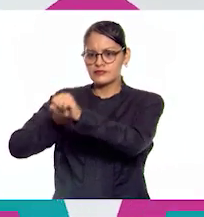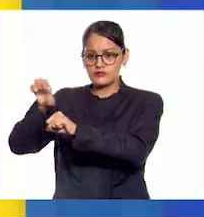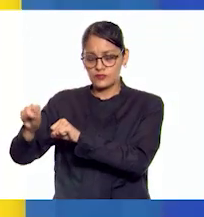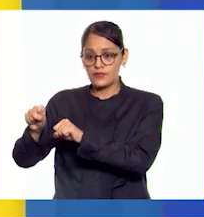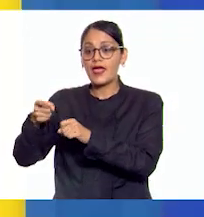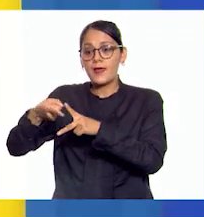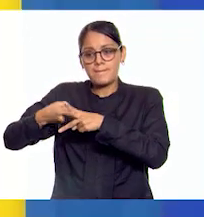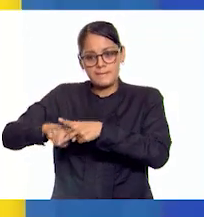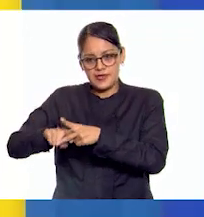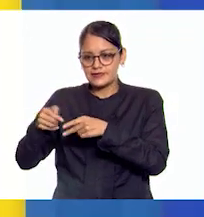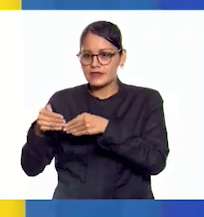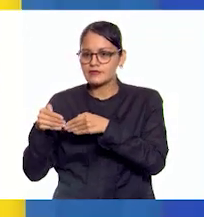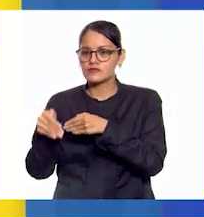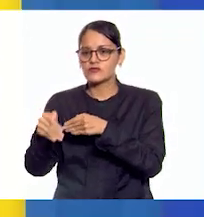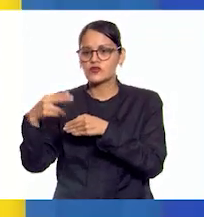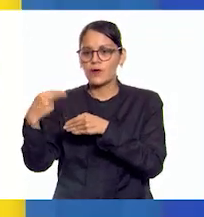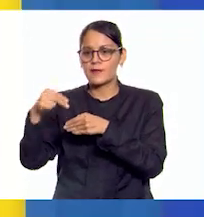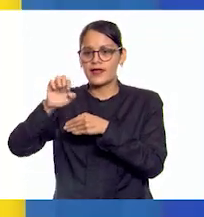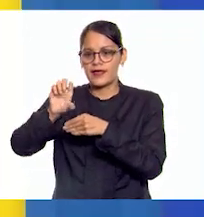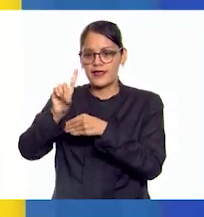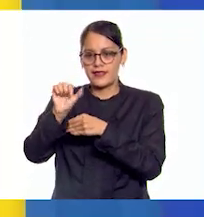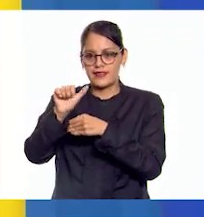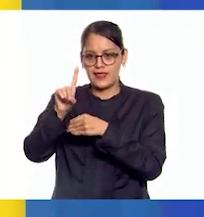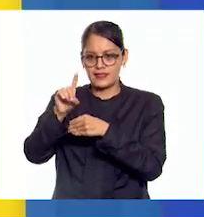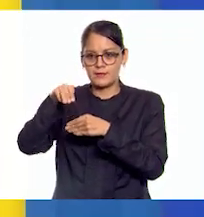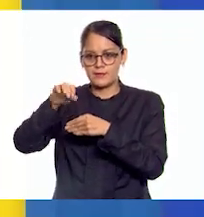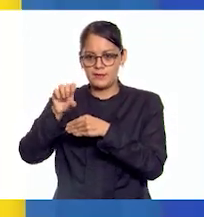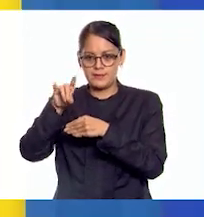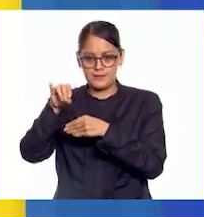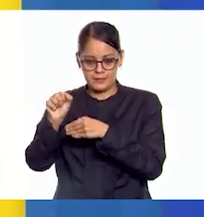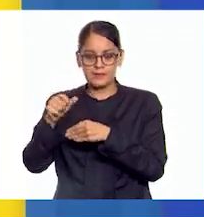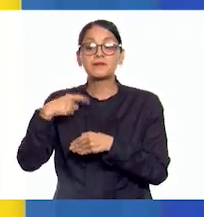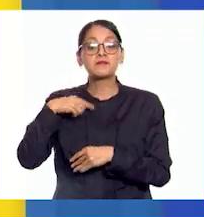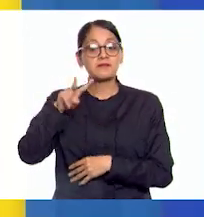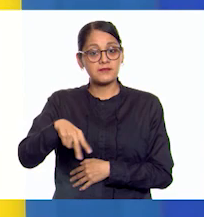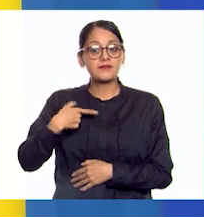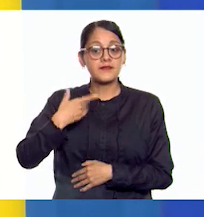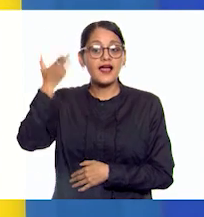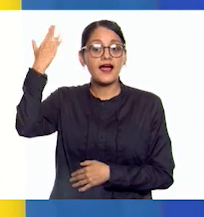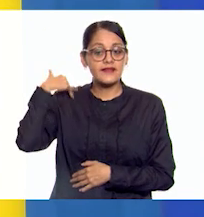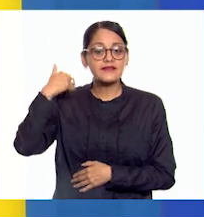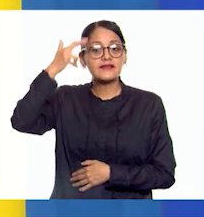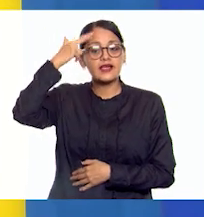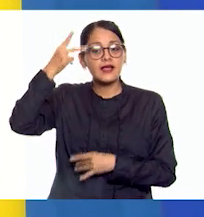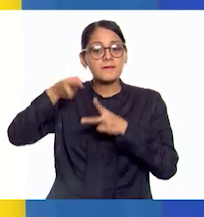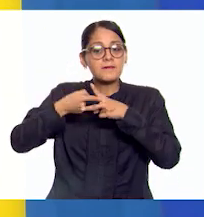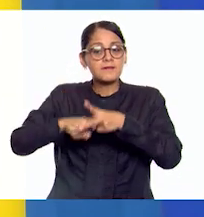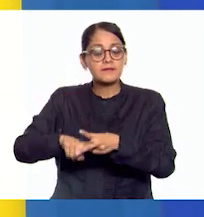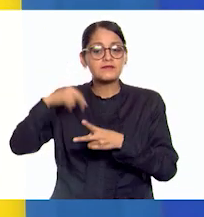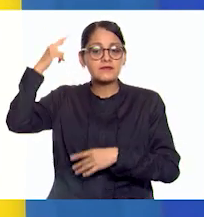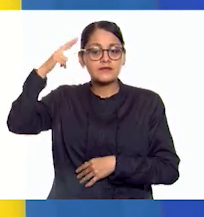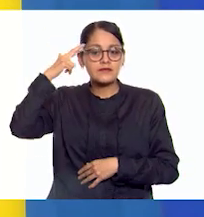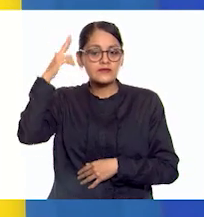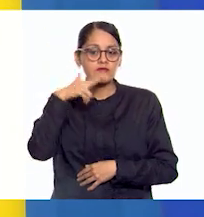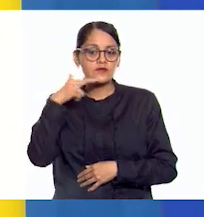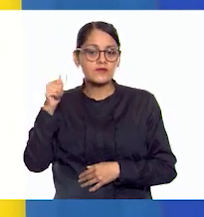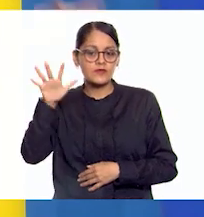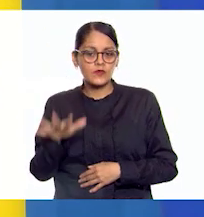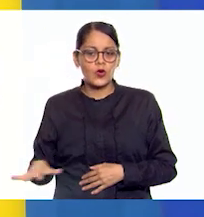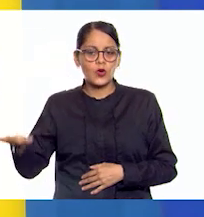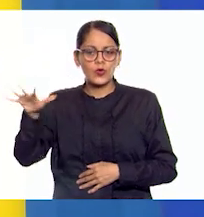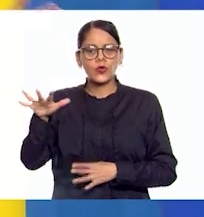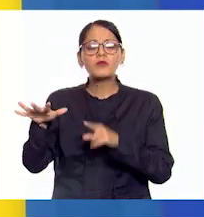Muy bien, Jenny. En las clases pasadas aprendimos sobre lo que ocurrió con este Imperio Romano de Occidente, que quedó